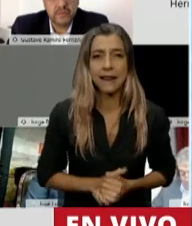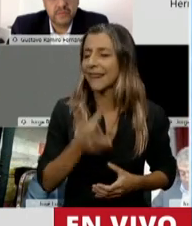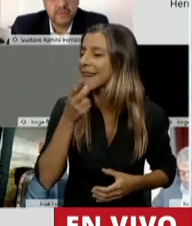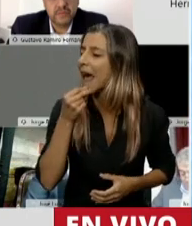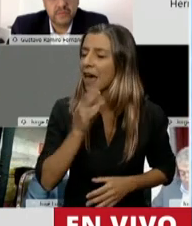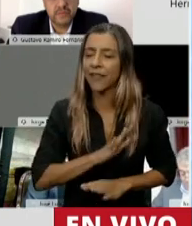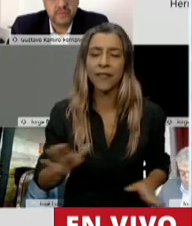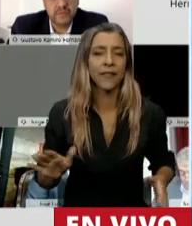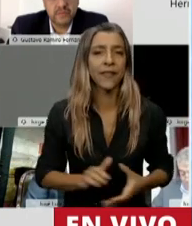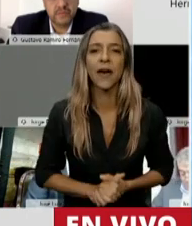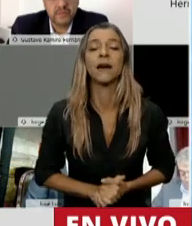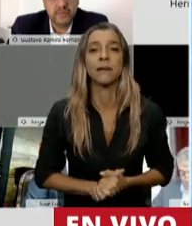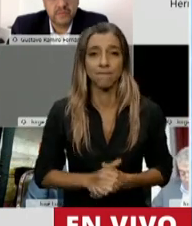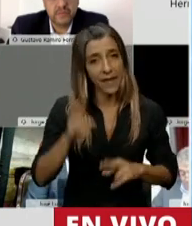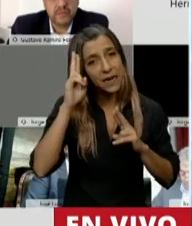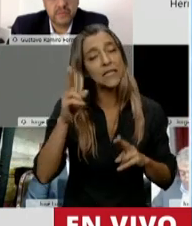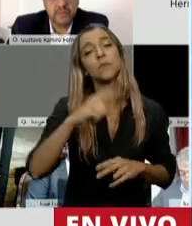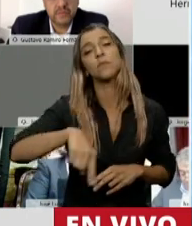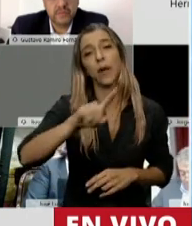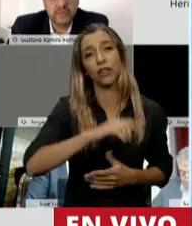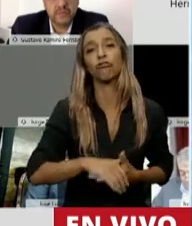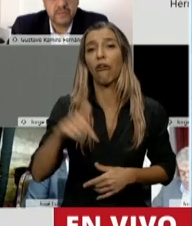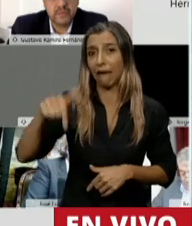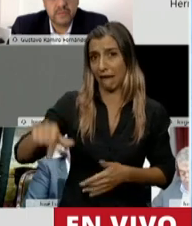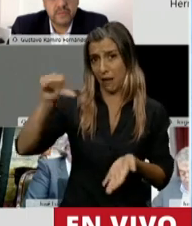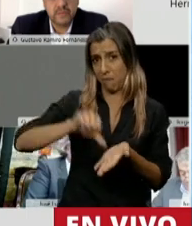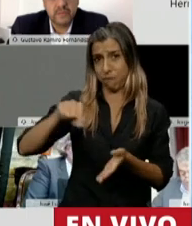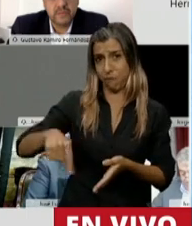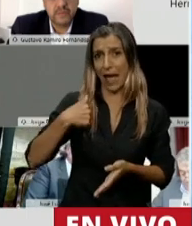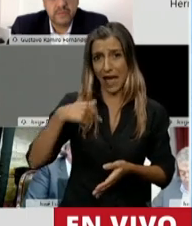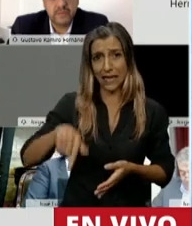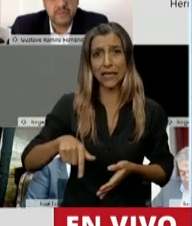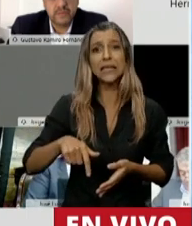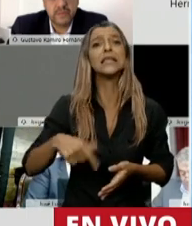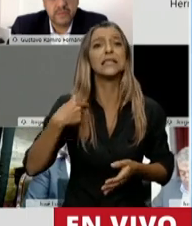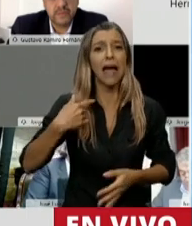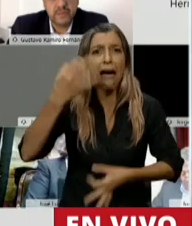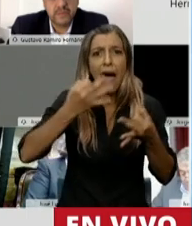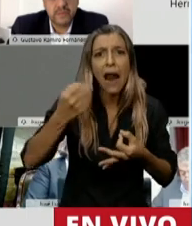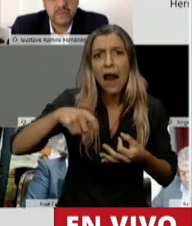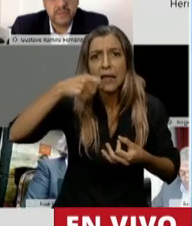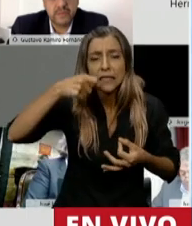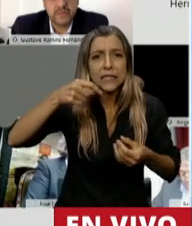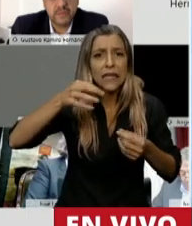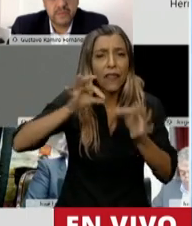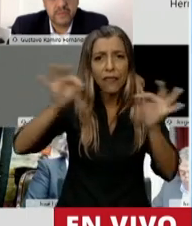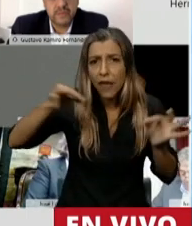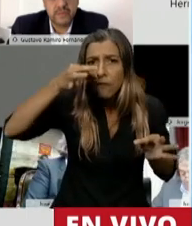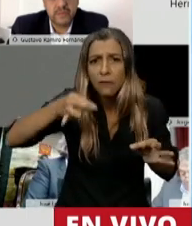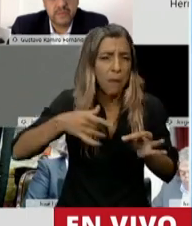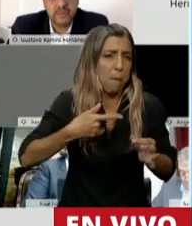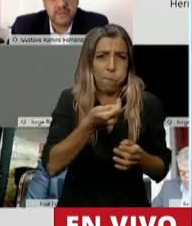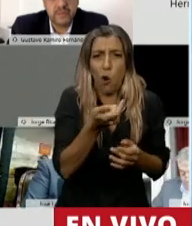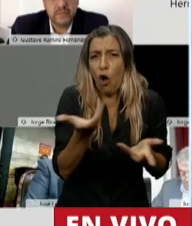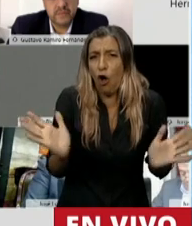noche. Y somos uno de los países que menos testea. Y uno se pregunta, ¿cómo vamos a morigerar los efectos de esta pandemia?